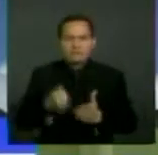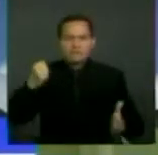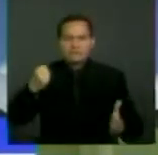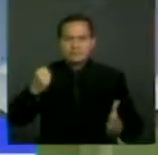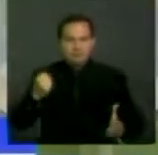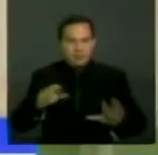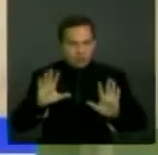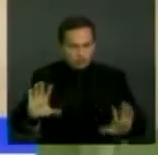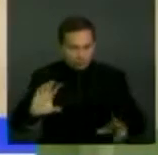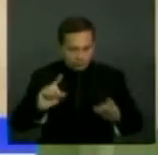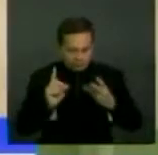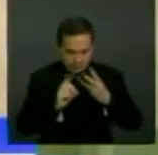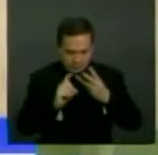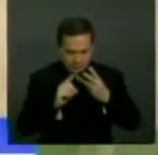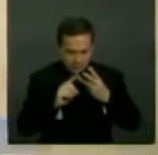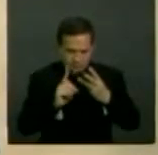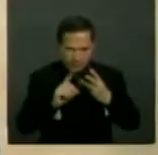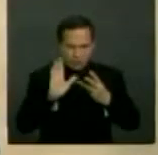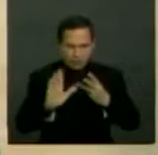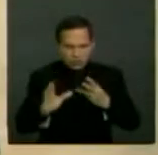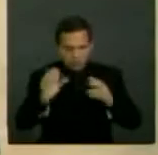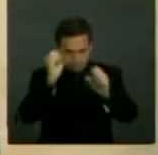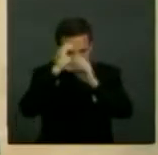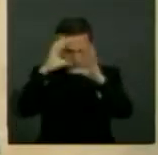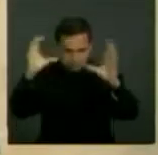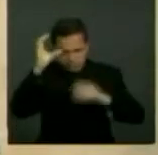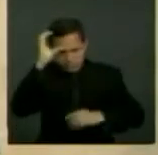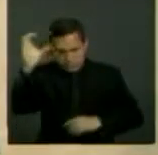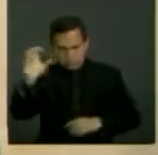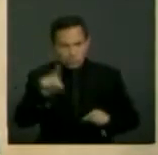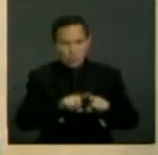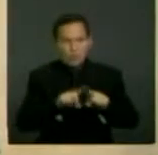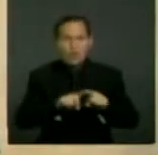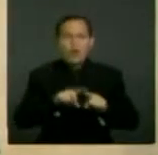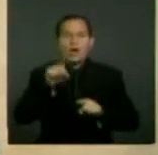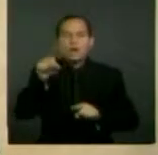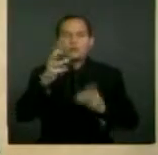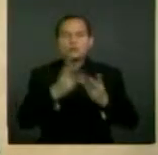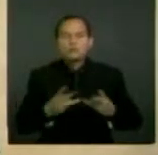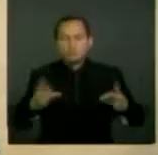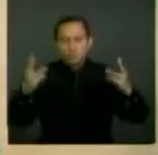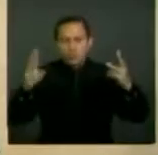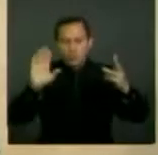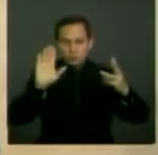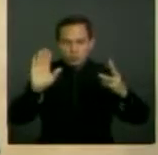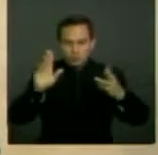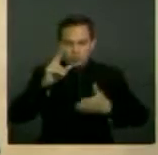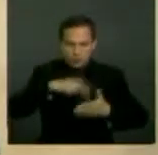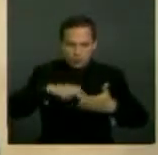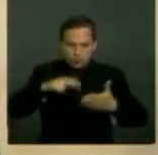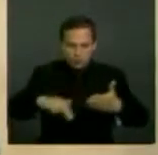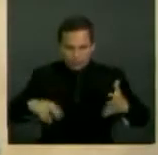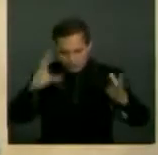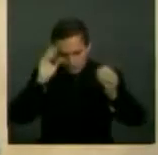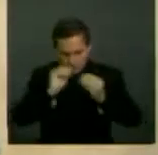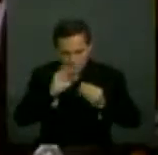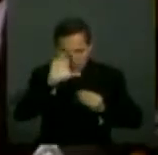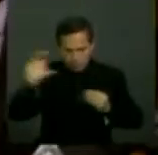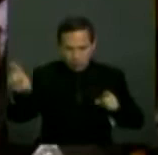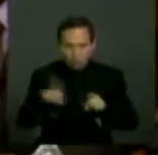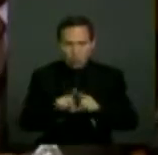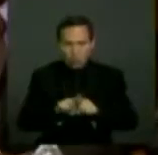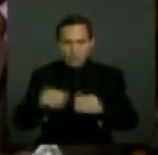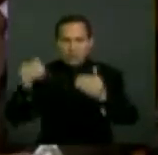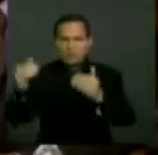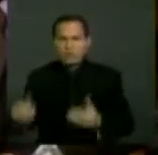de conceptualizar la discapacidad es la que se encuentra en la Convención de Naciones Unidas y que entiende que la discapacidad es una construcción social que hace parte de la